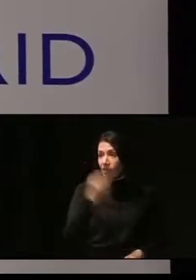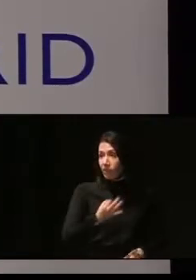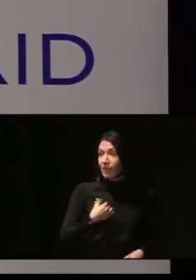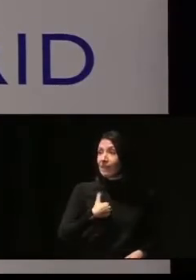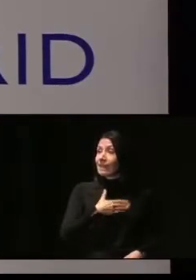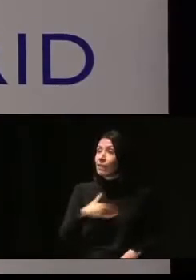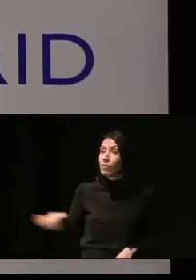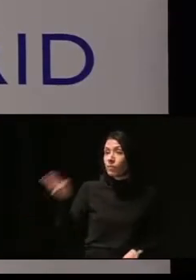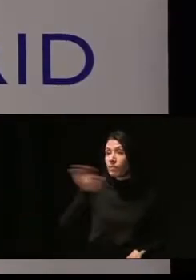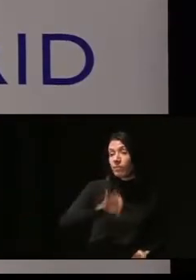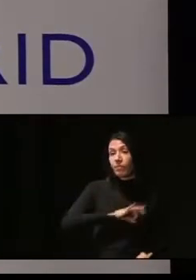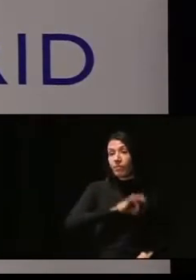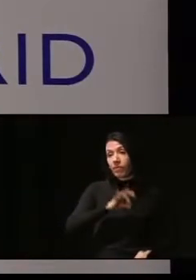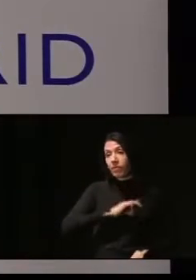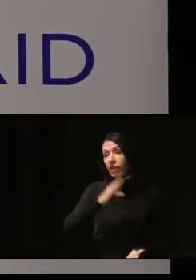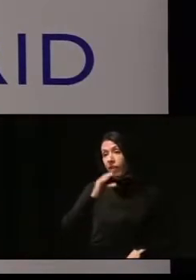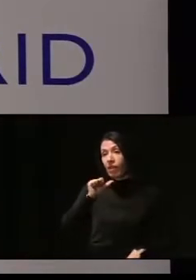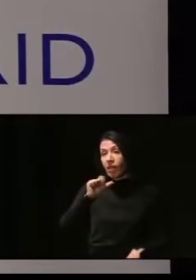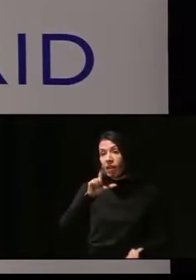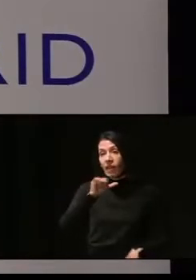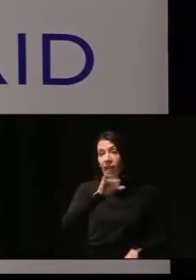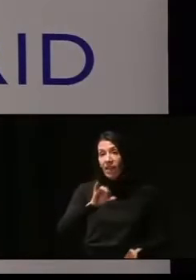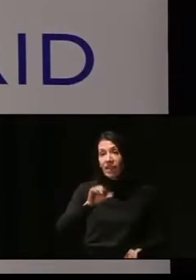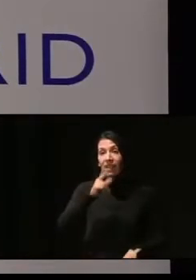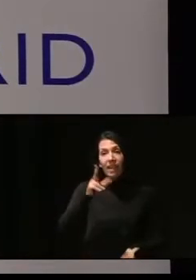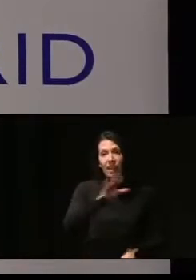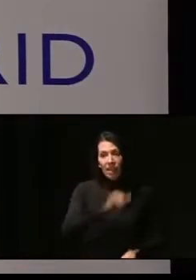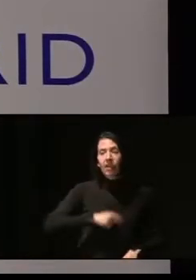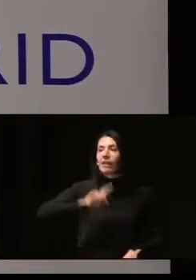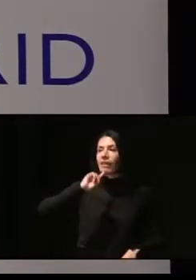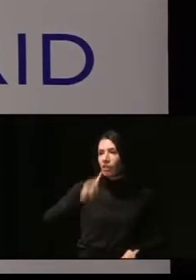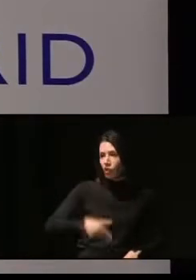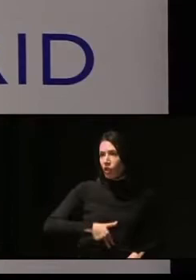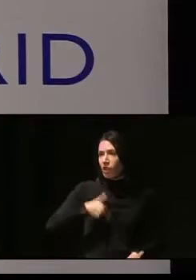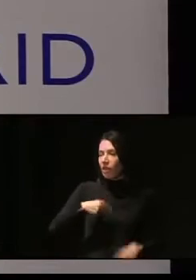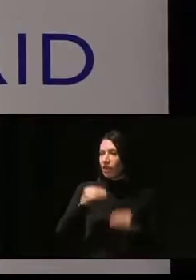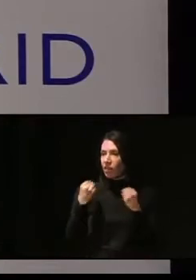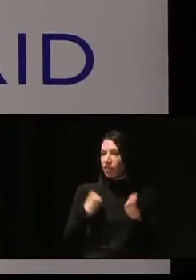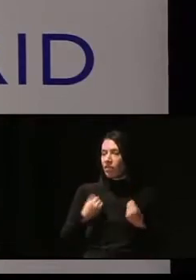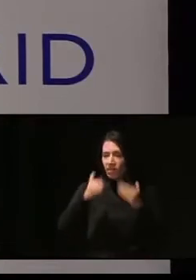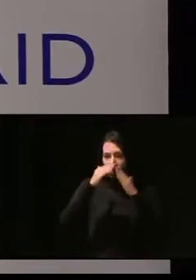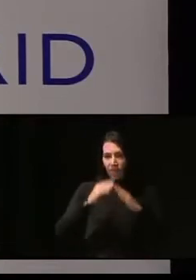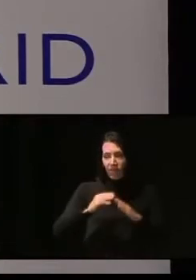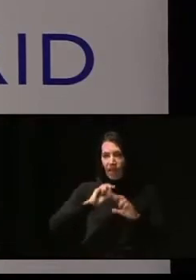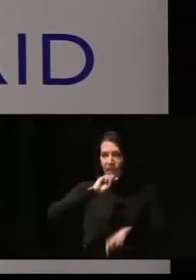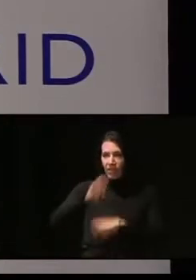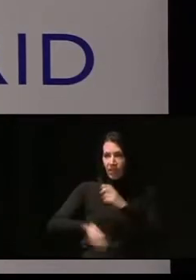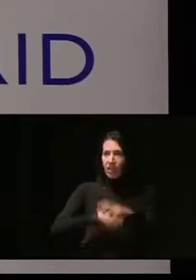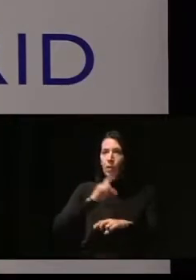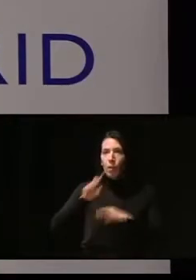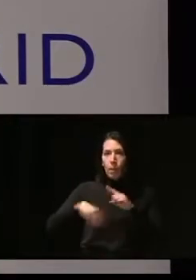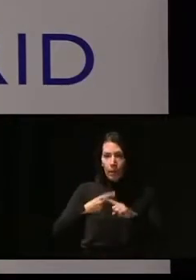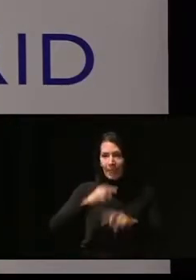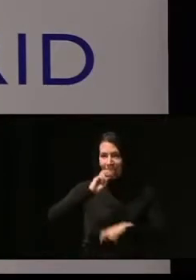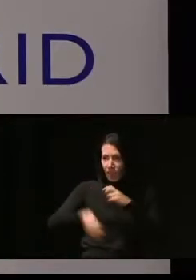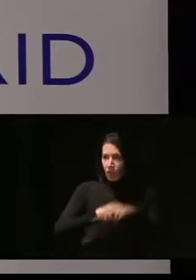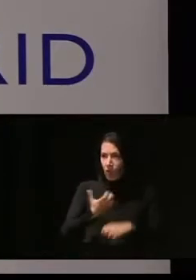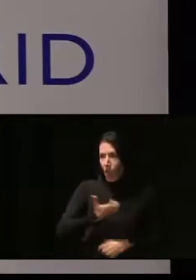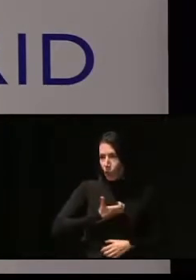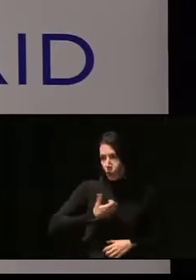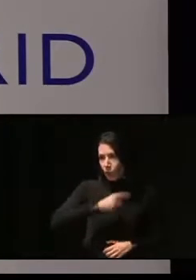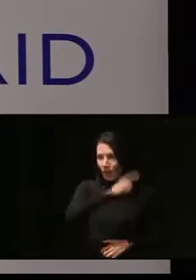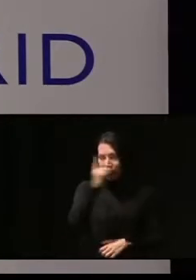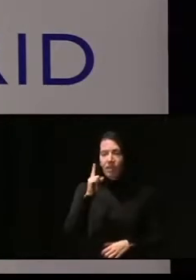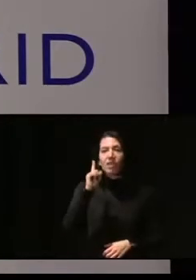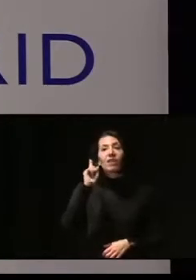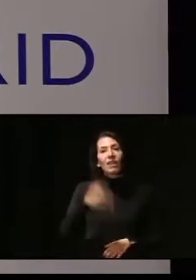vamos a dar la palabra a doña Isabel Calzas Hernández. Ella es directora general de Vivienda, Rehabilitación y Regeneración del Ayuntamiento de Madrid.